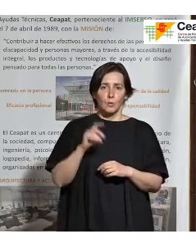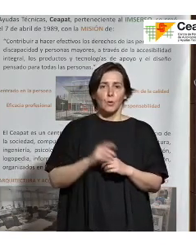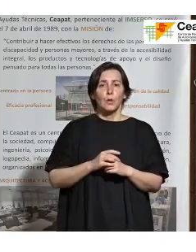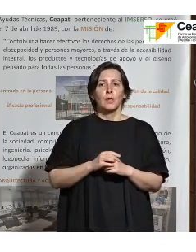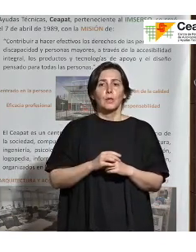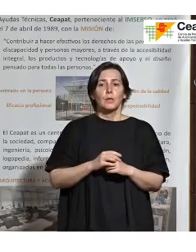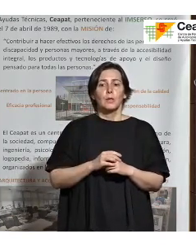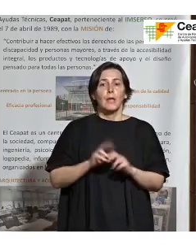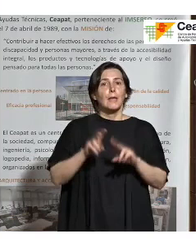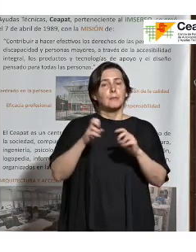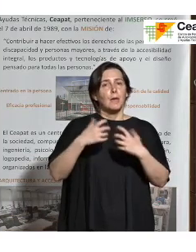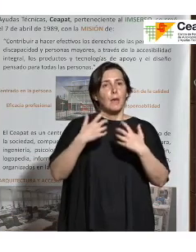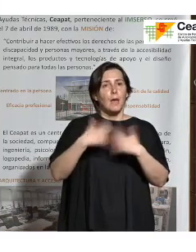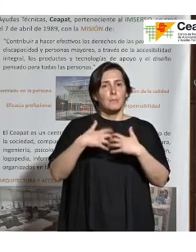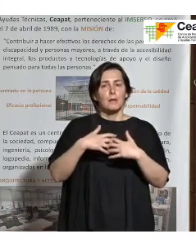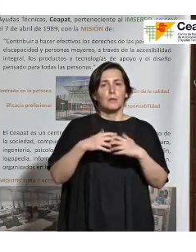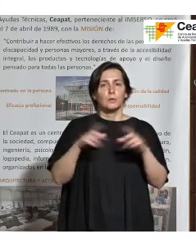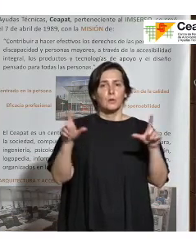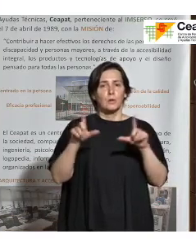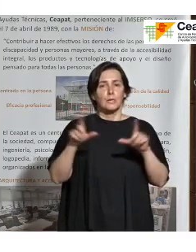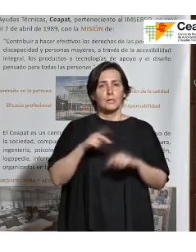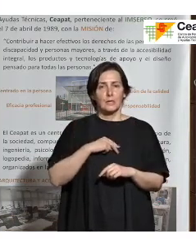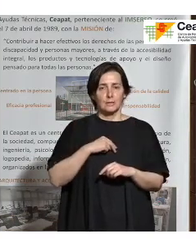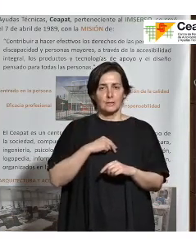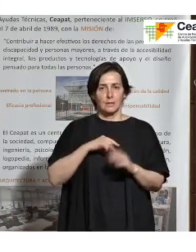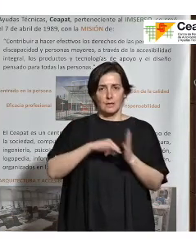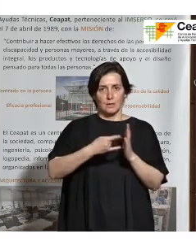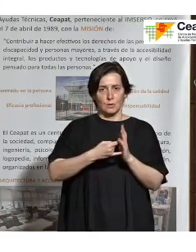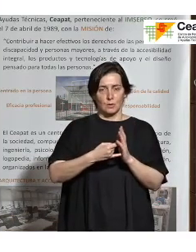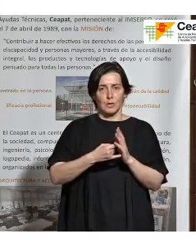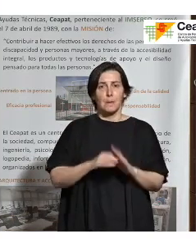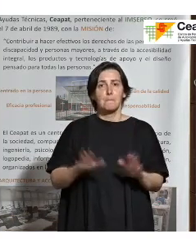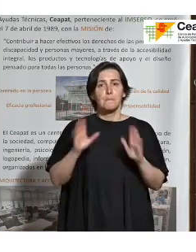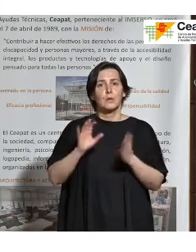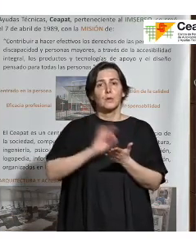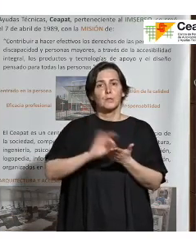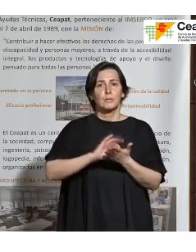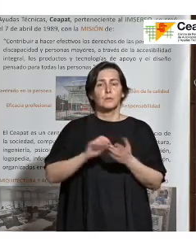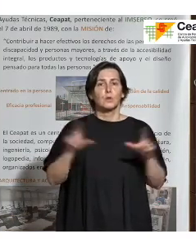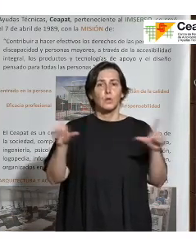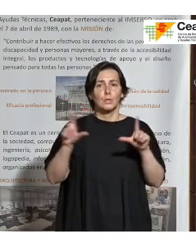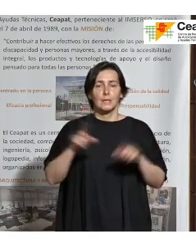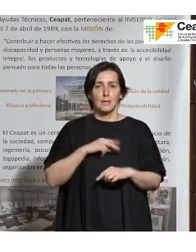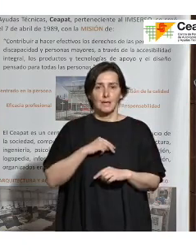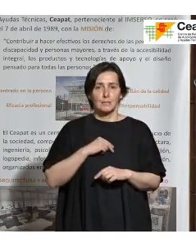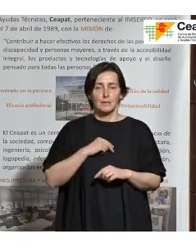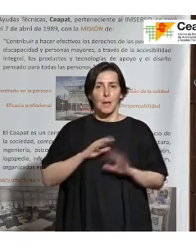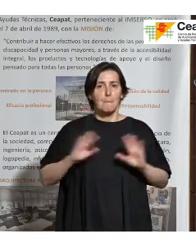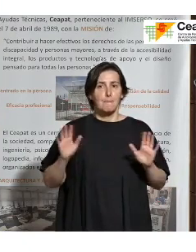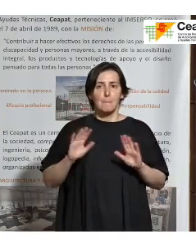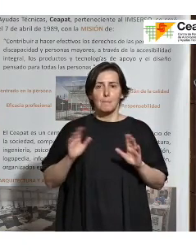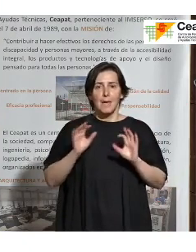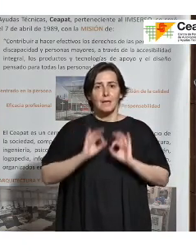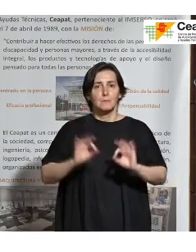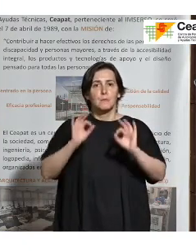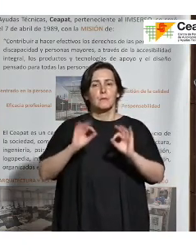aparato de teleasistencia la tecnología pero el servicio de teleasistencia solo se está haciendo una especificación